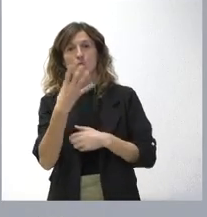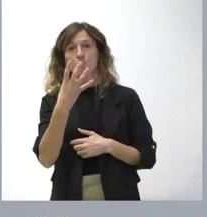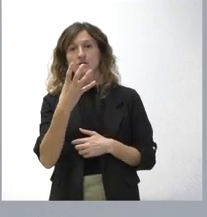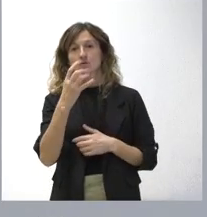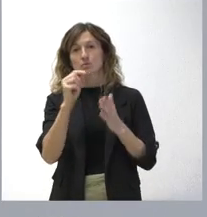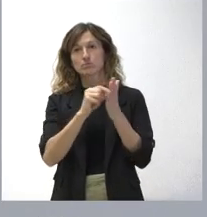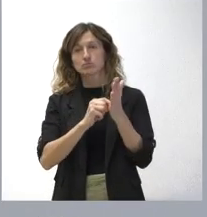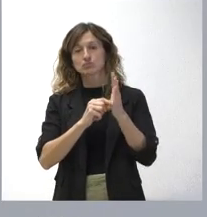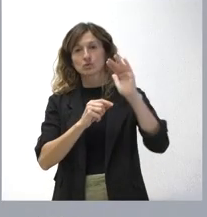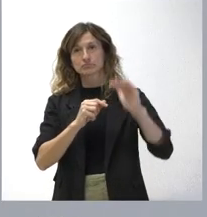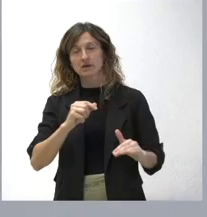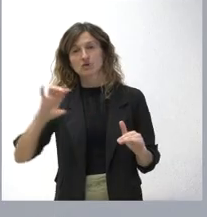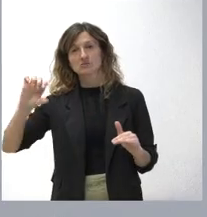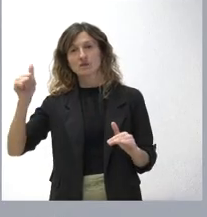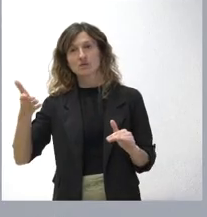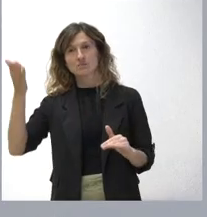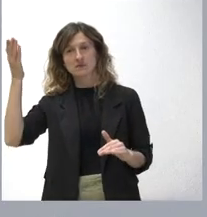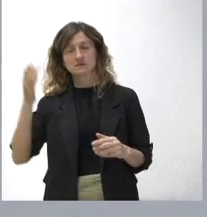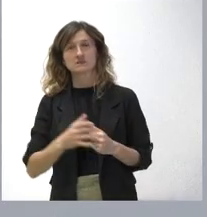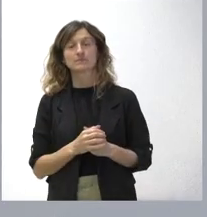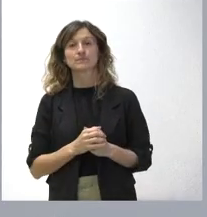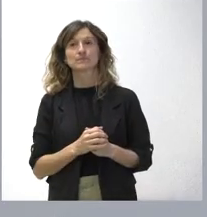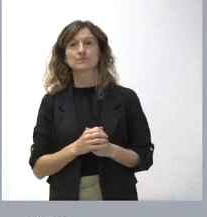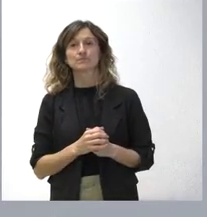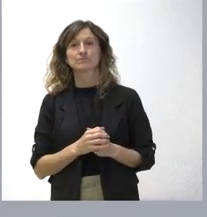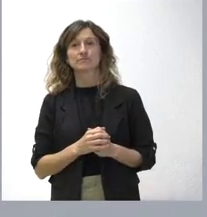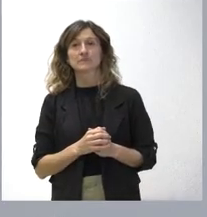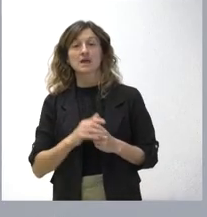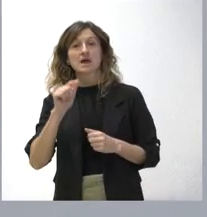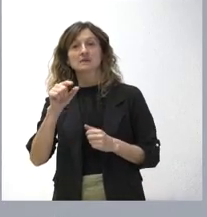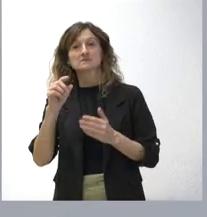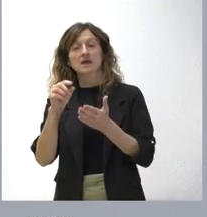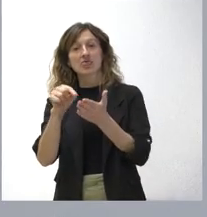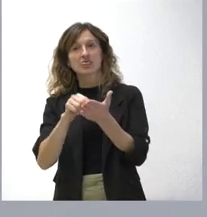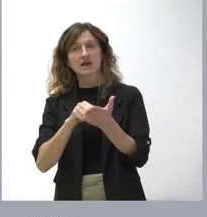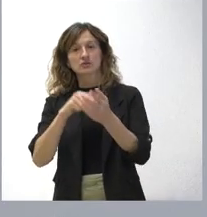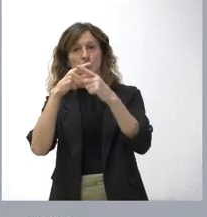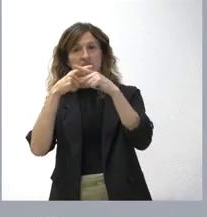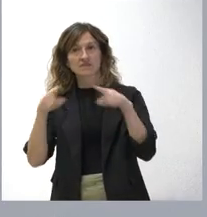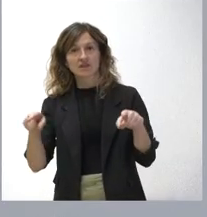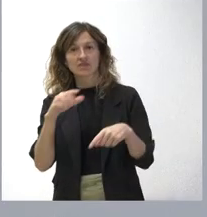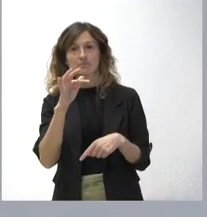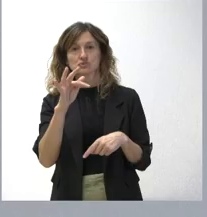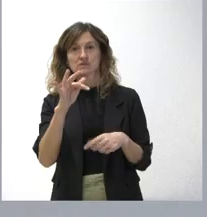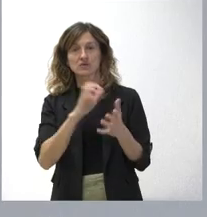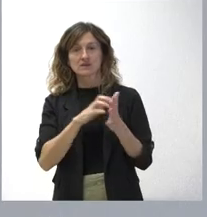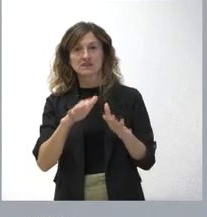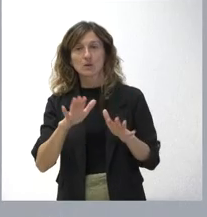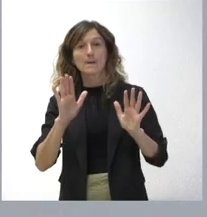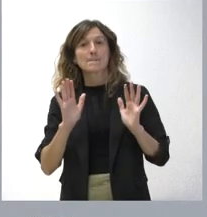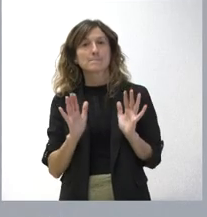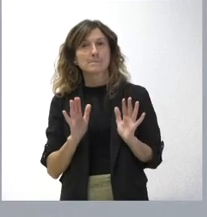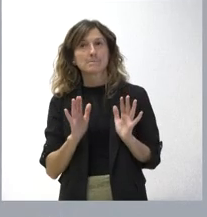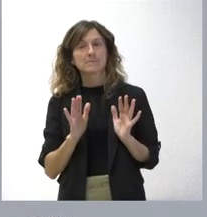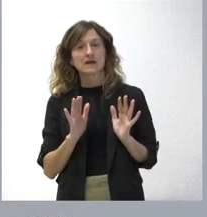debajo de la media del conjunto de España. Este es un dato diferencial positivo para Castilla y León, pero que no nos debe